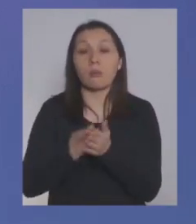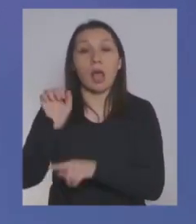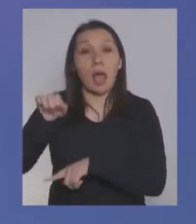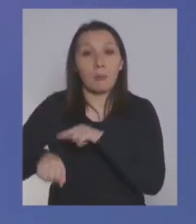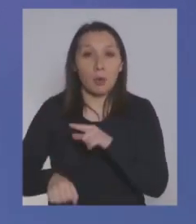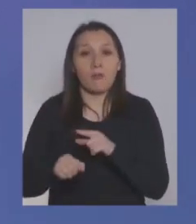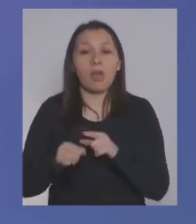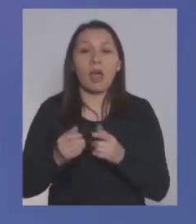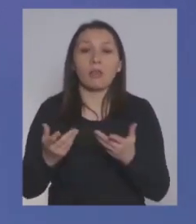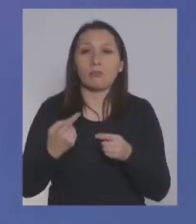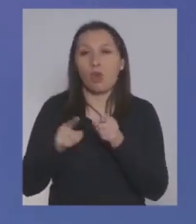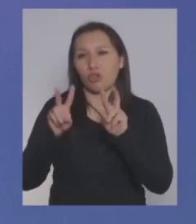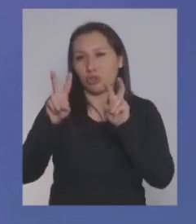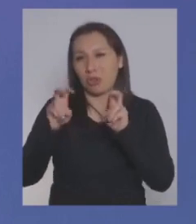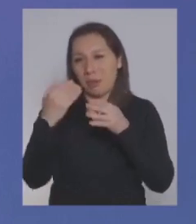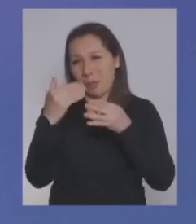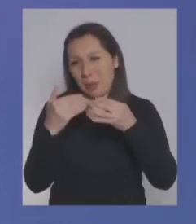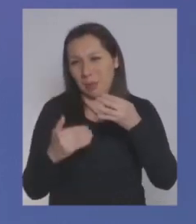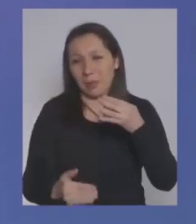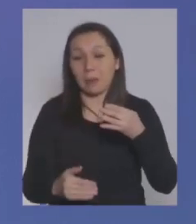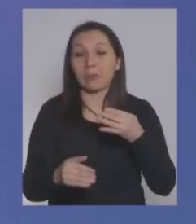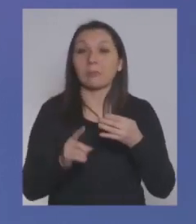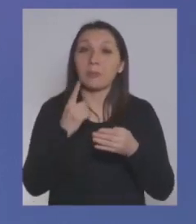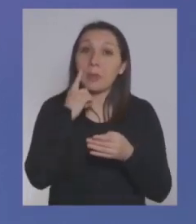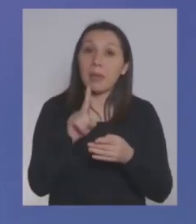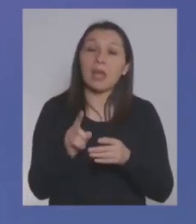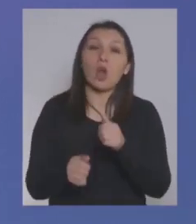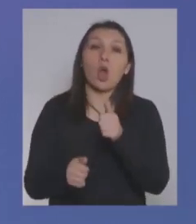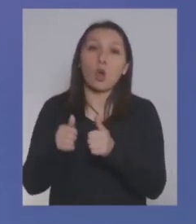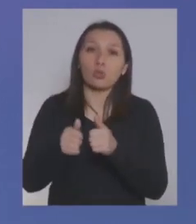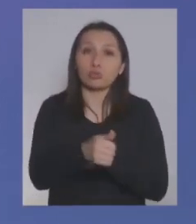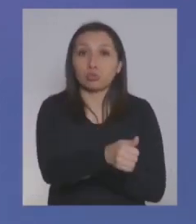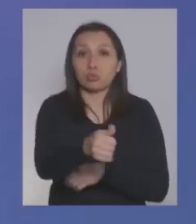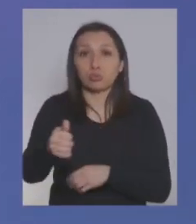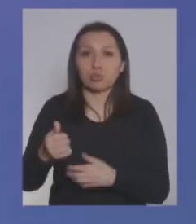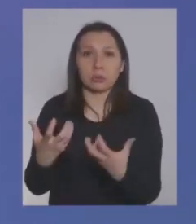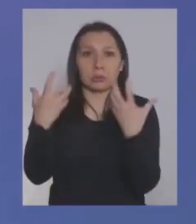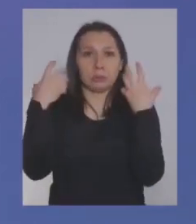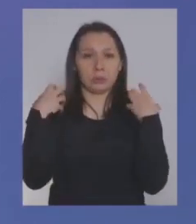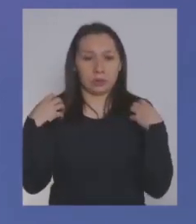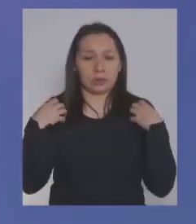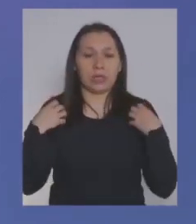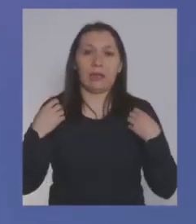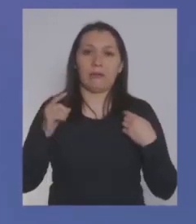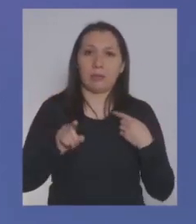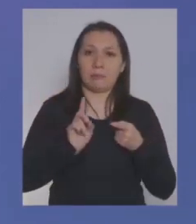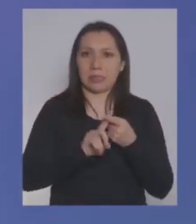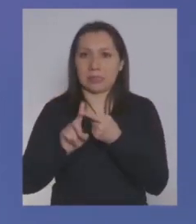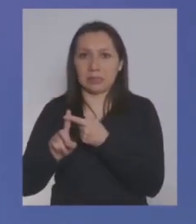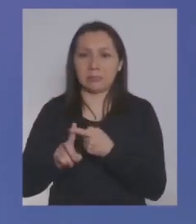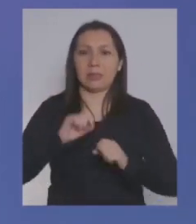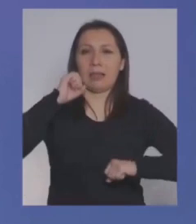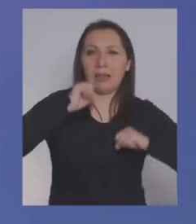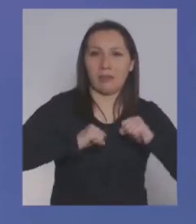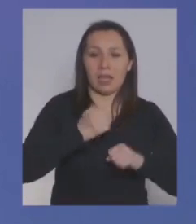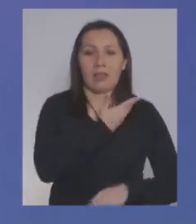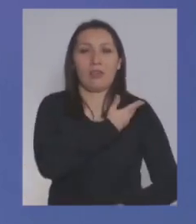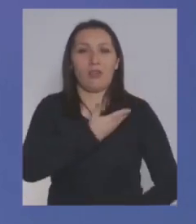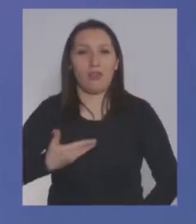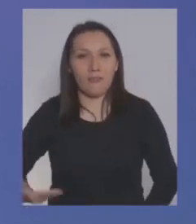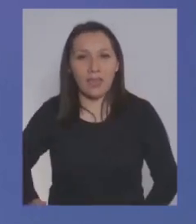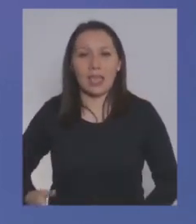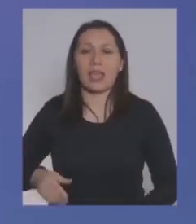aprobado, y otras tantas. Pero va a requerir el concurso de todos, de los empresarios, de los trabajadores, del gobierno,